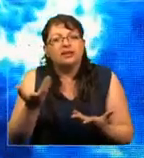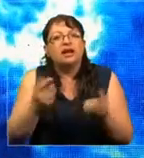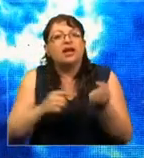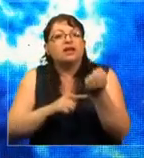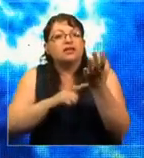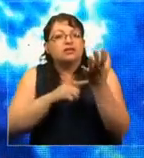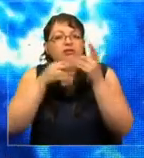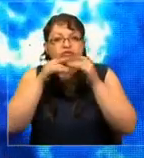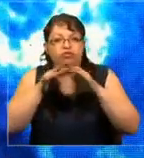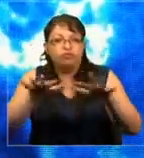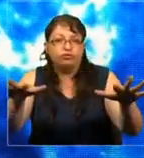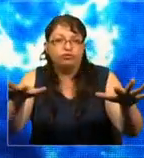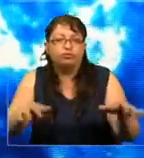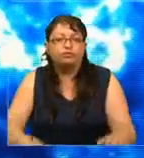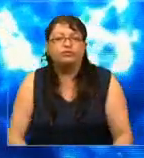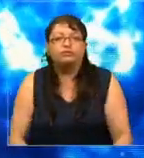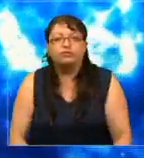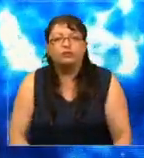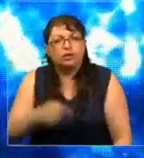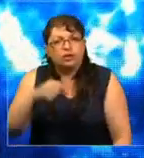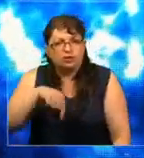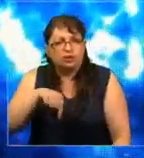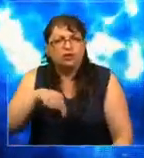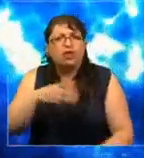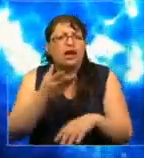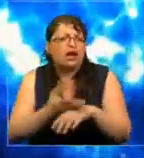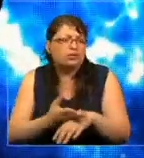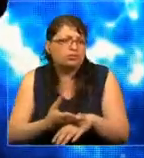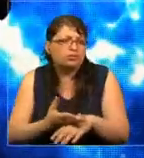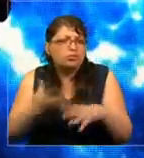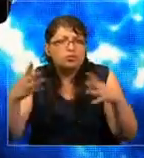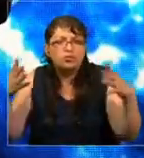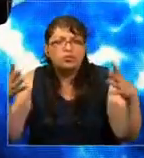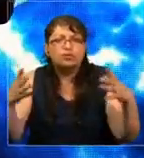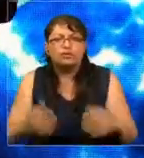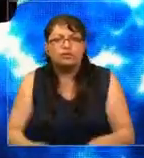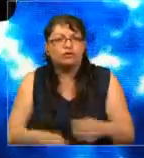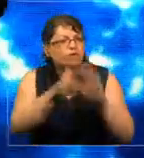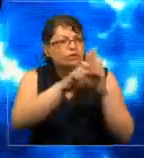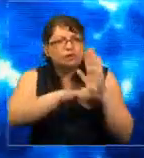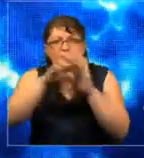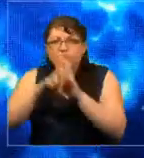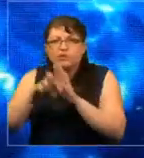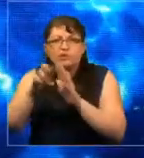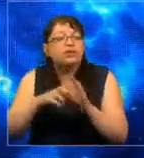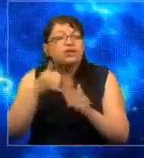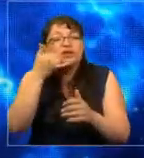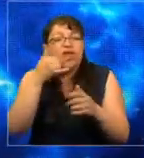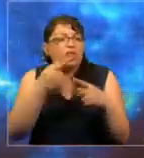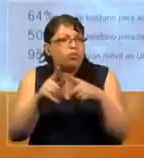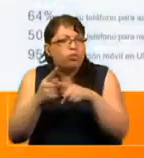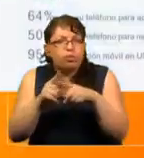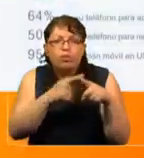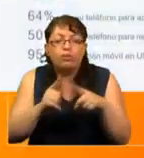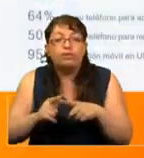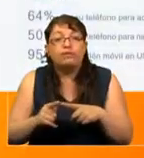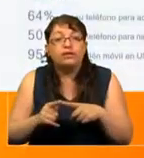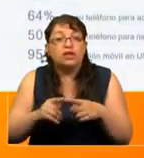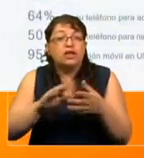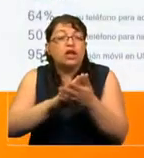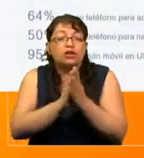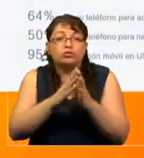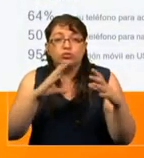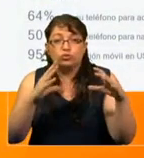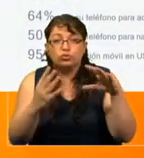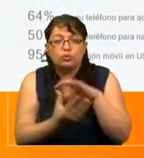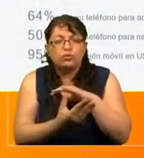tecnología. Hoy día tenemos una abundancia de aplicaciones, no solamente en el mundo,